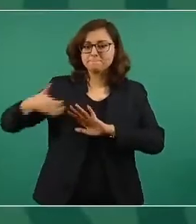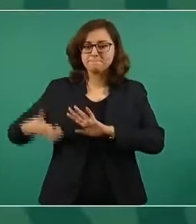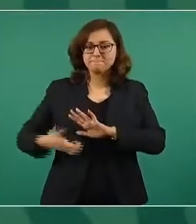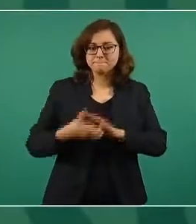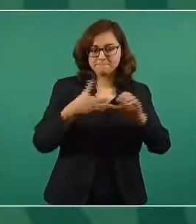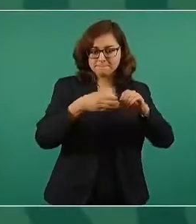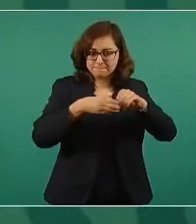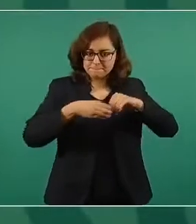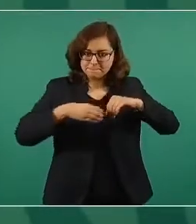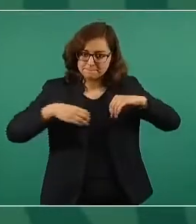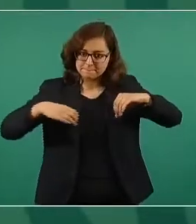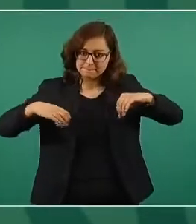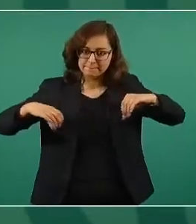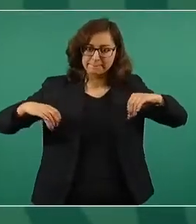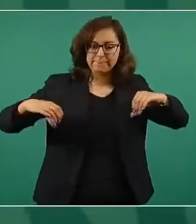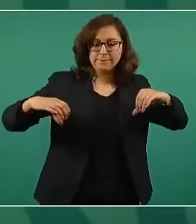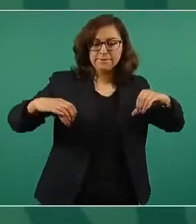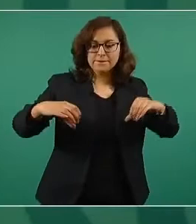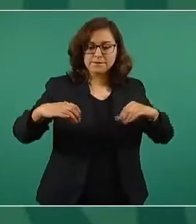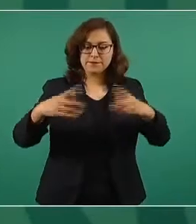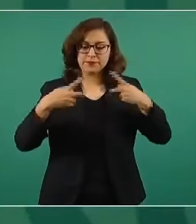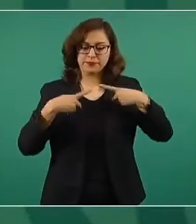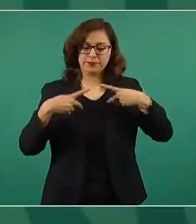y proteger a la población.